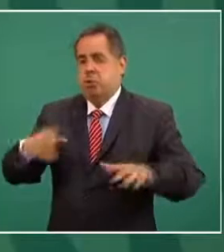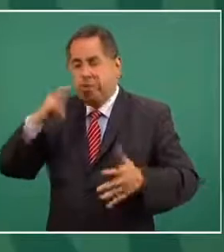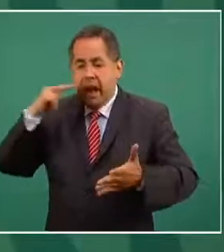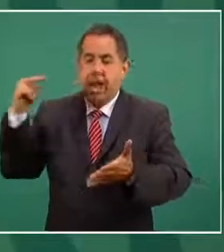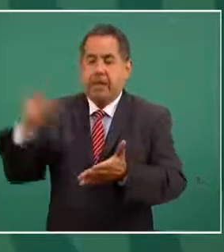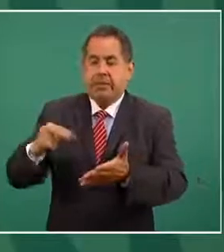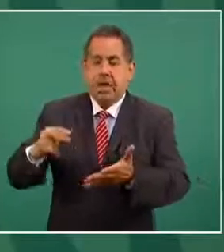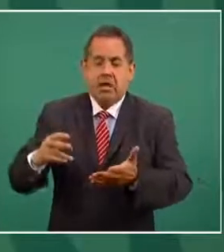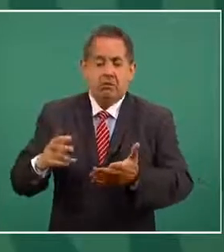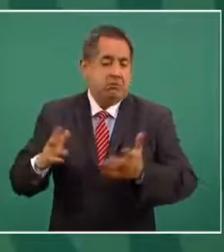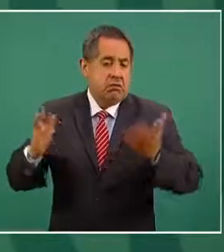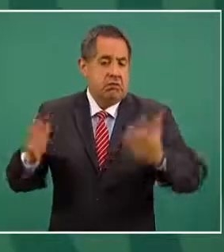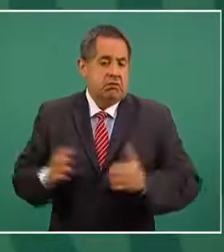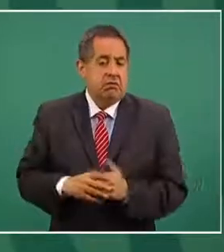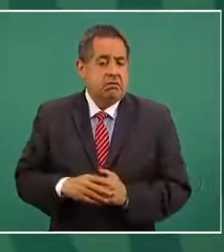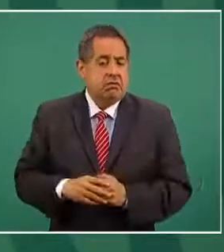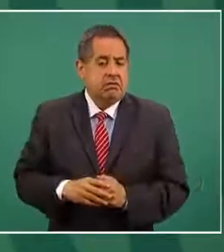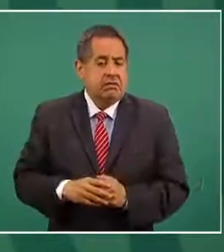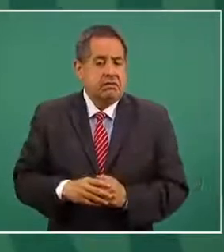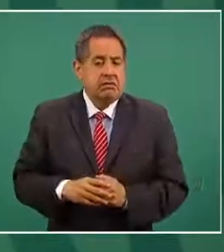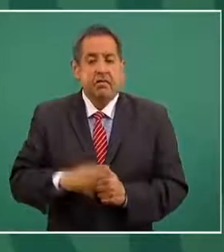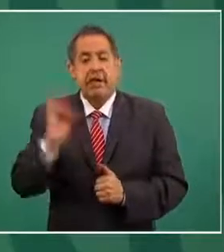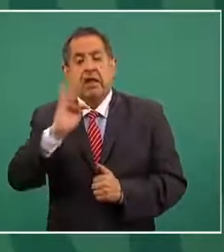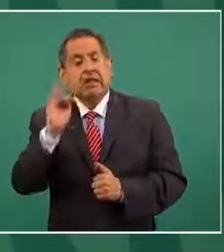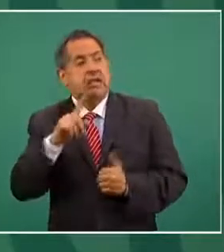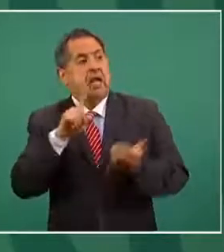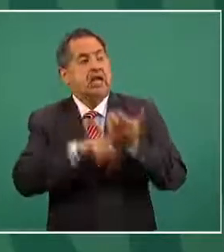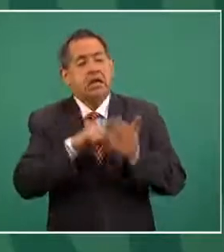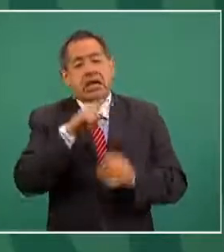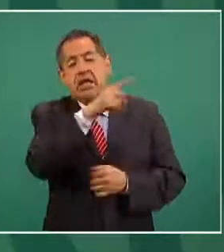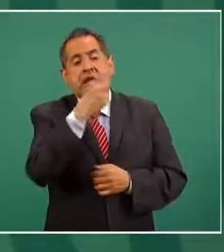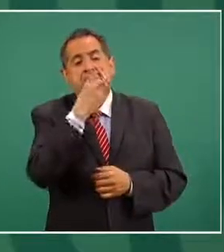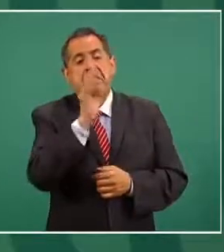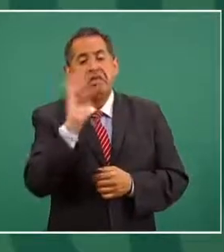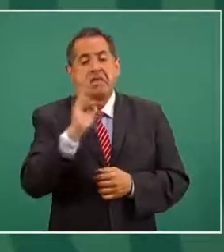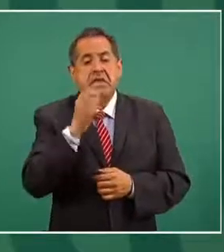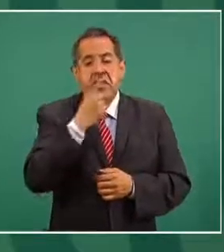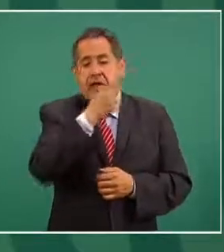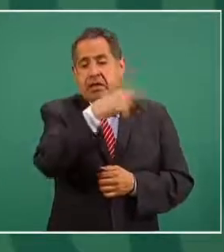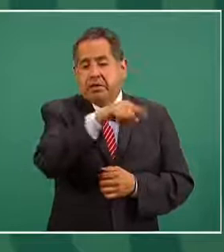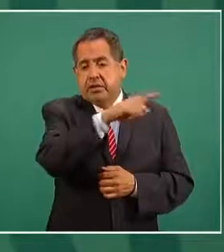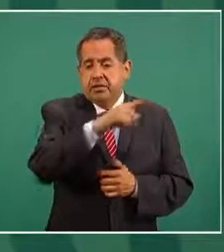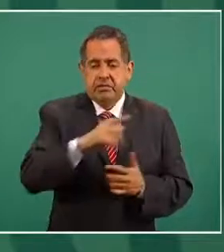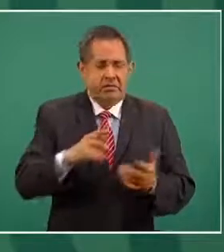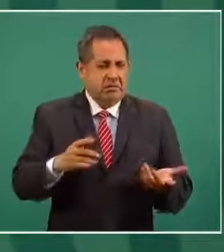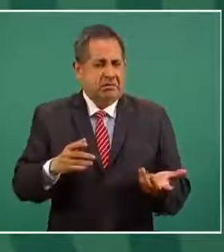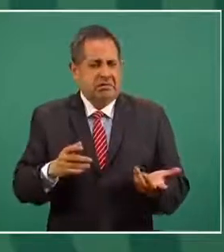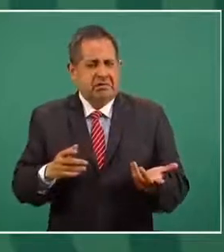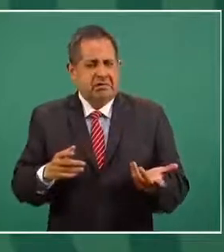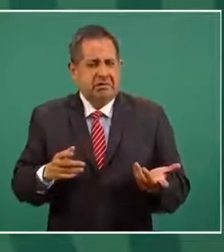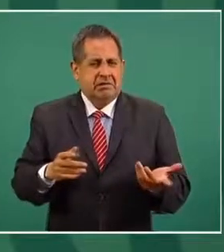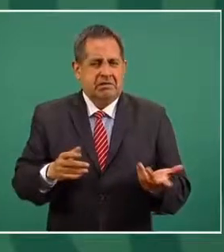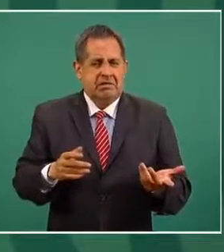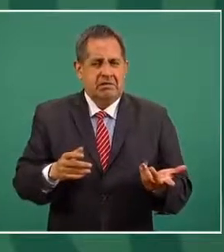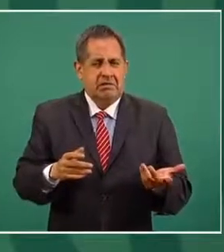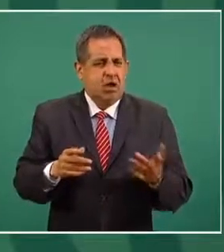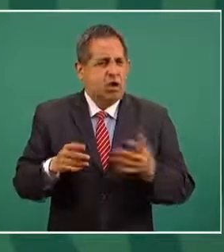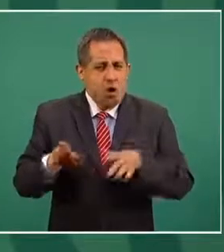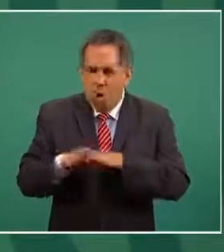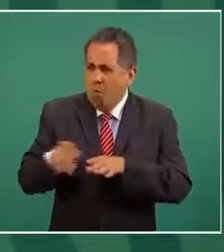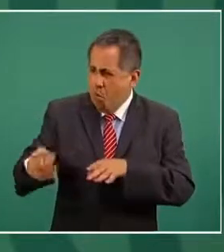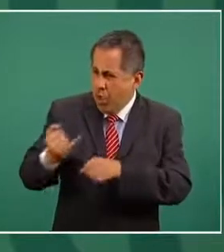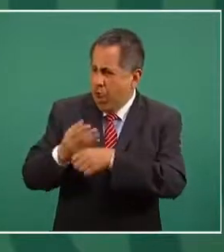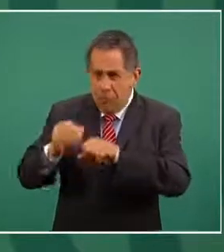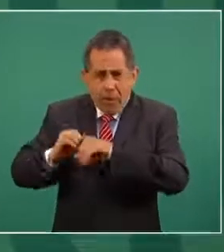pueden ellos decir que cómo damos a conocer